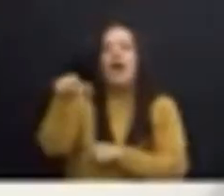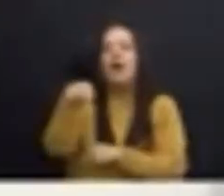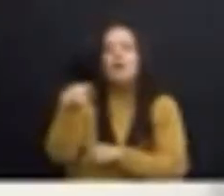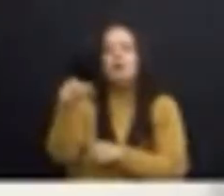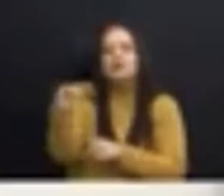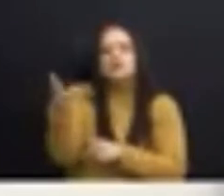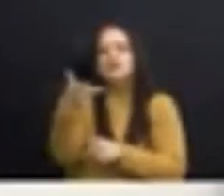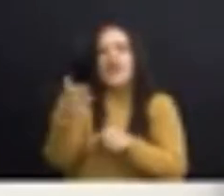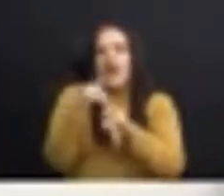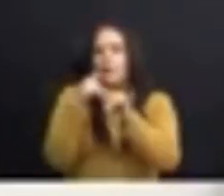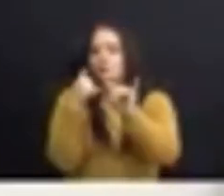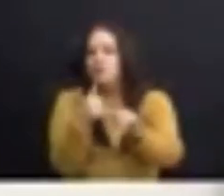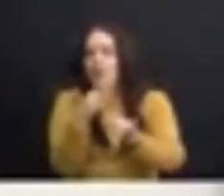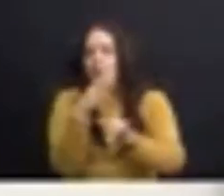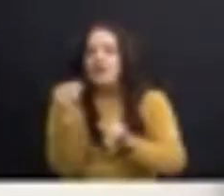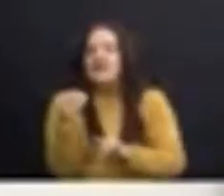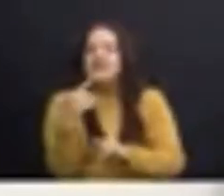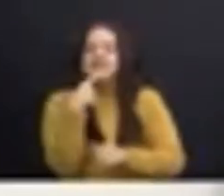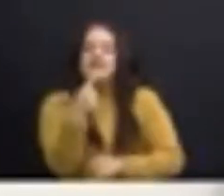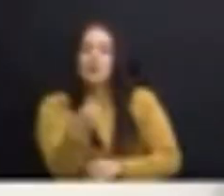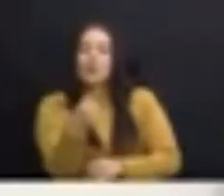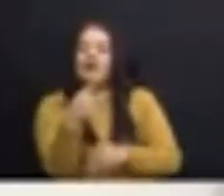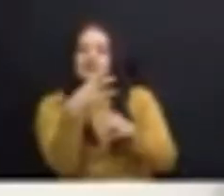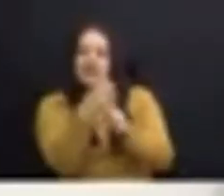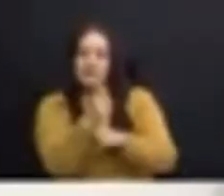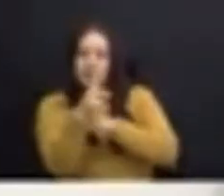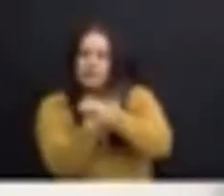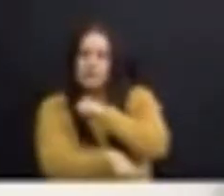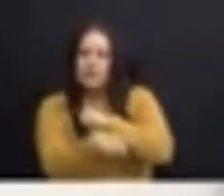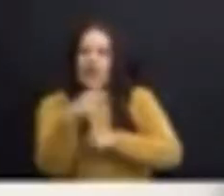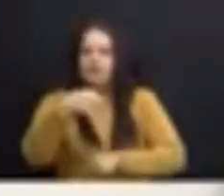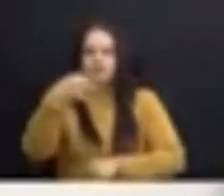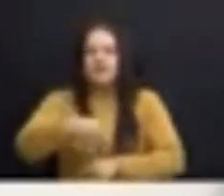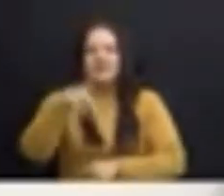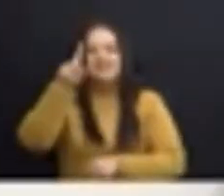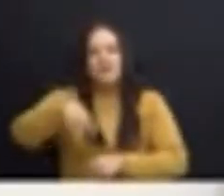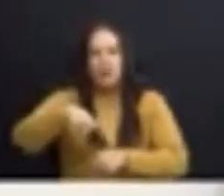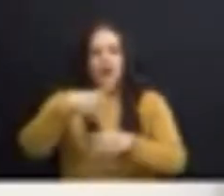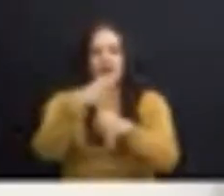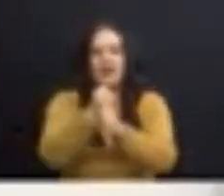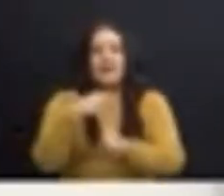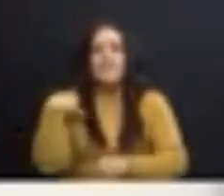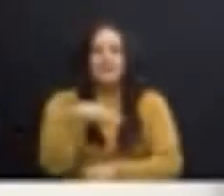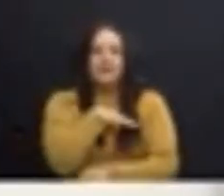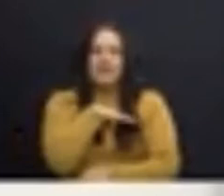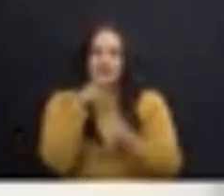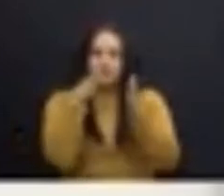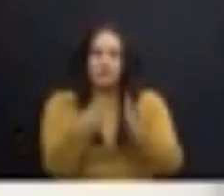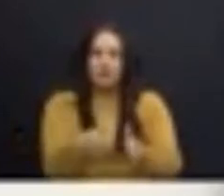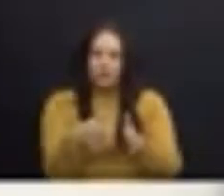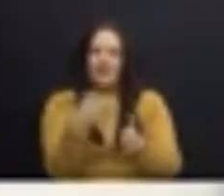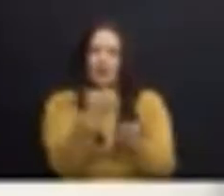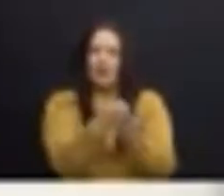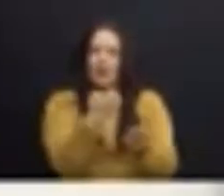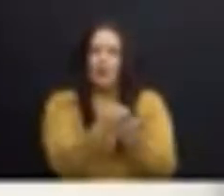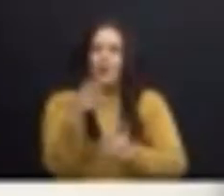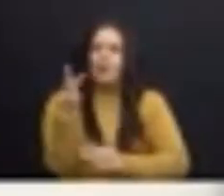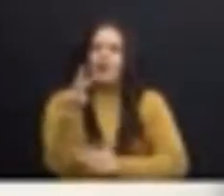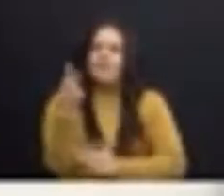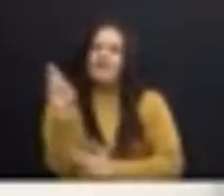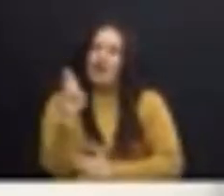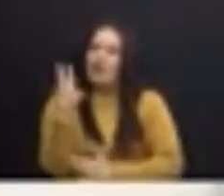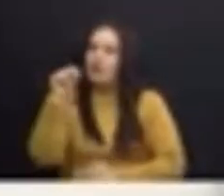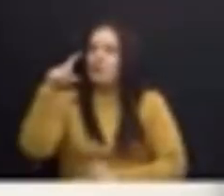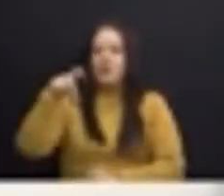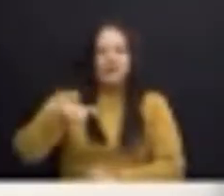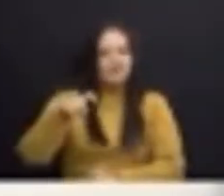sanción sí se hizo a derecho, que debió haberse ejecutado y que el ministro de Economía, don Wilmer Ramos, no tenía